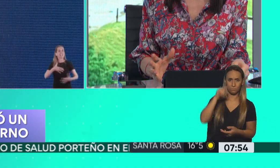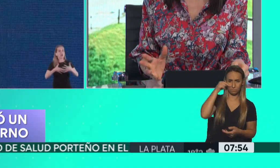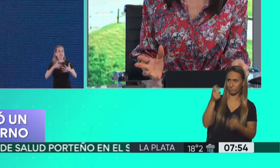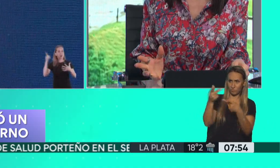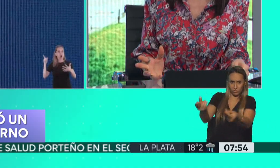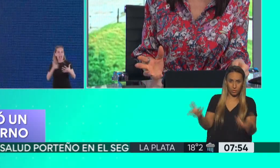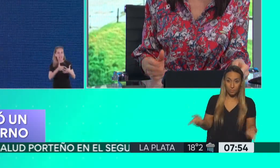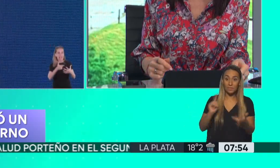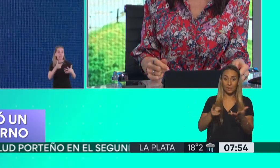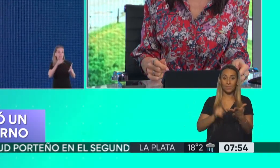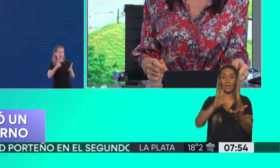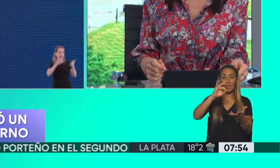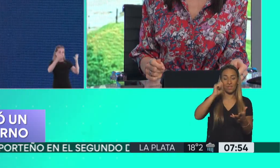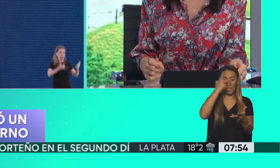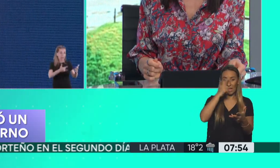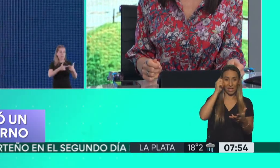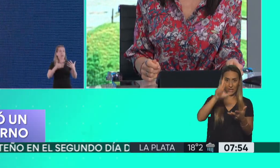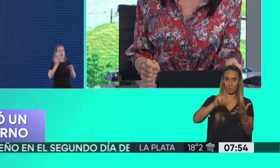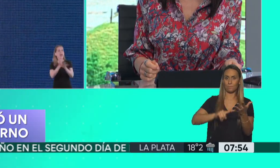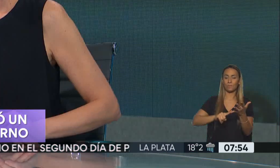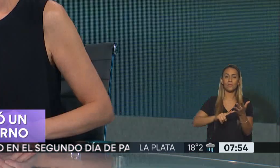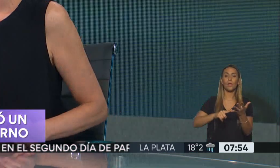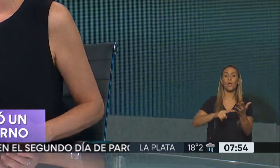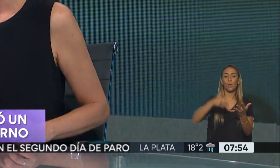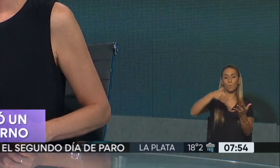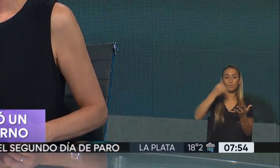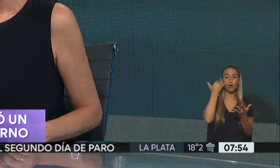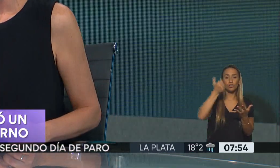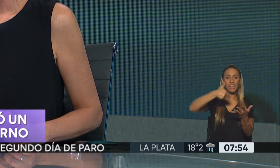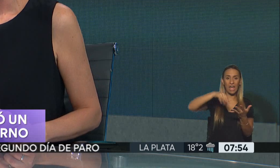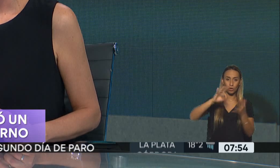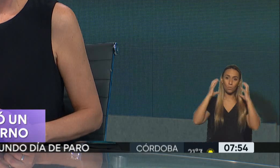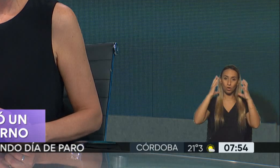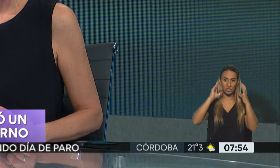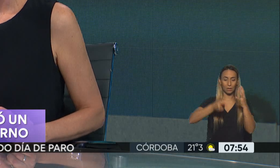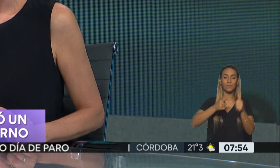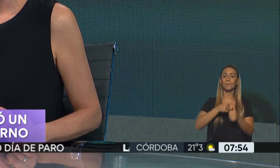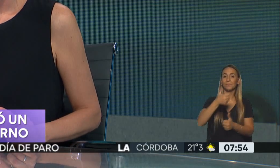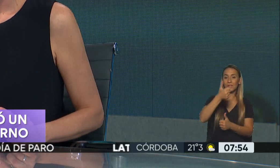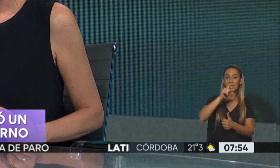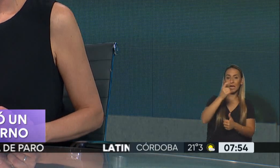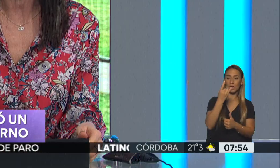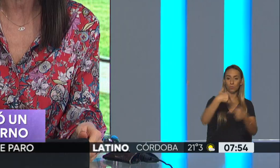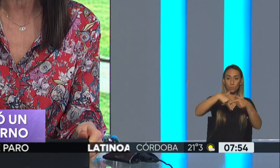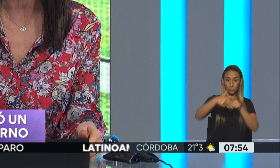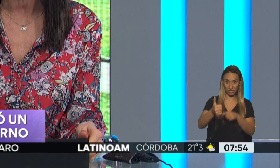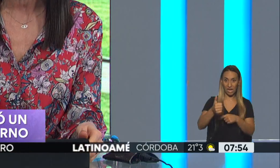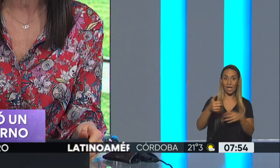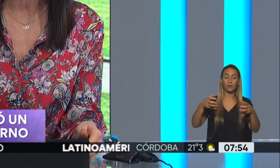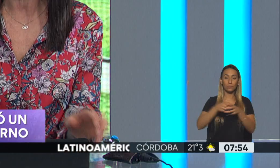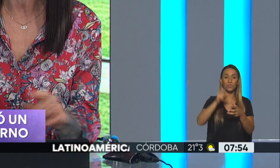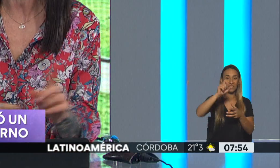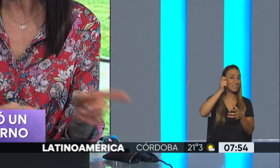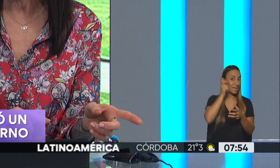fila vimos a Héctor Daer. A Hugo Moyano. A Hugo Moyano. A Acuña también, el triunviro de la CGT,